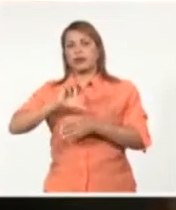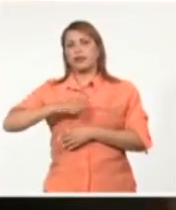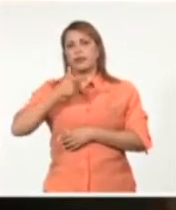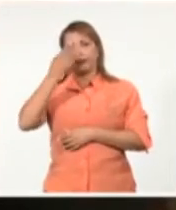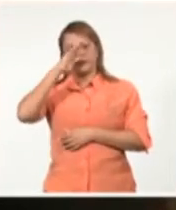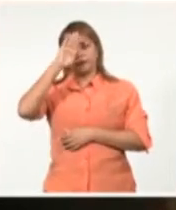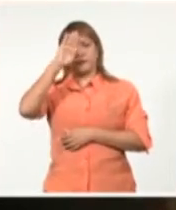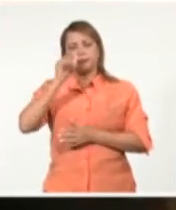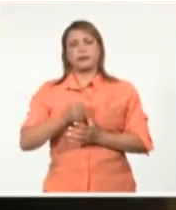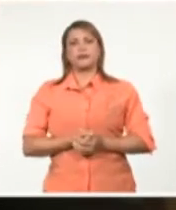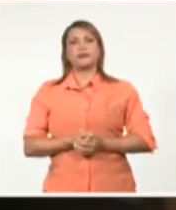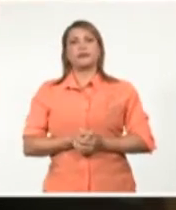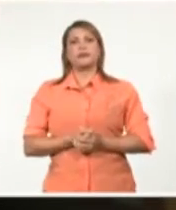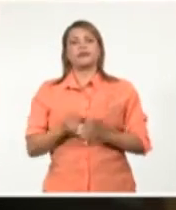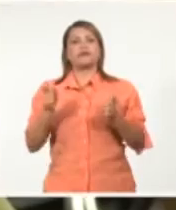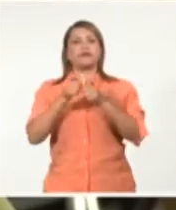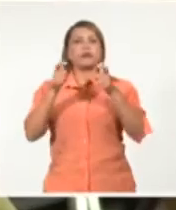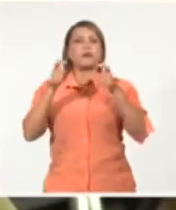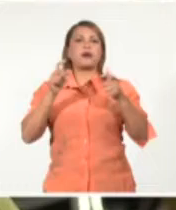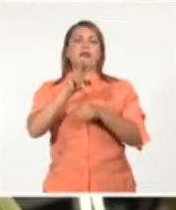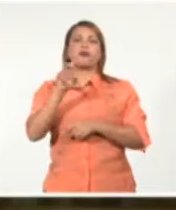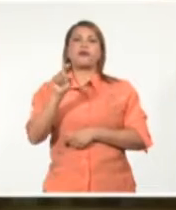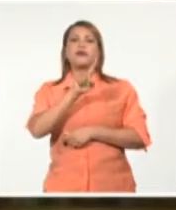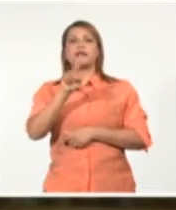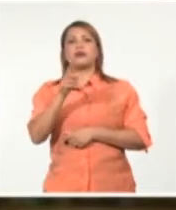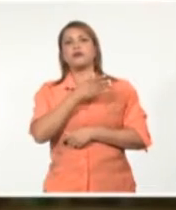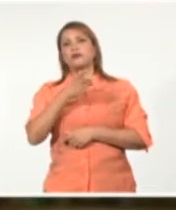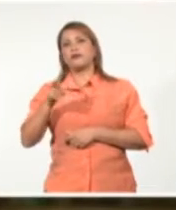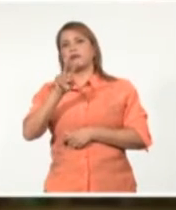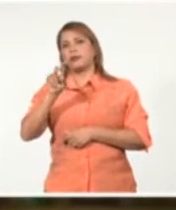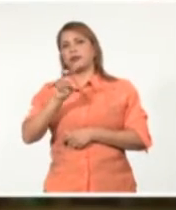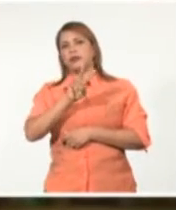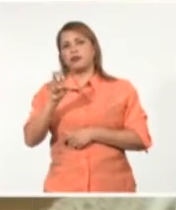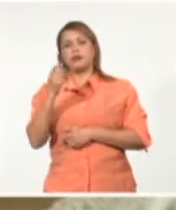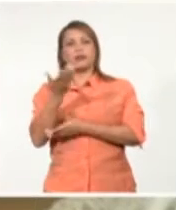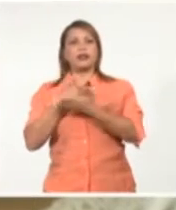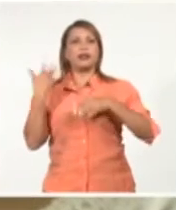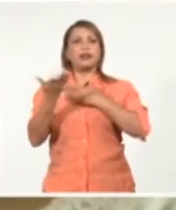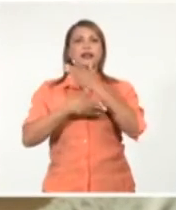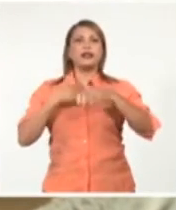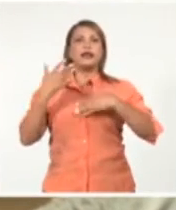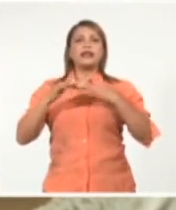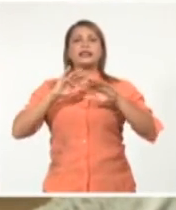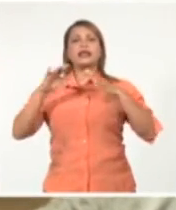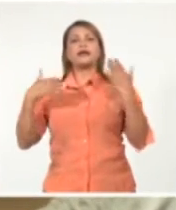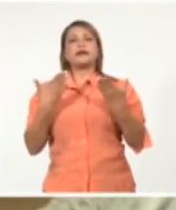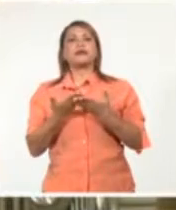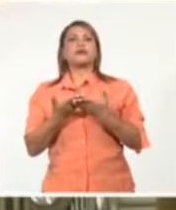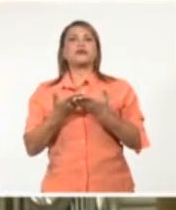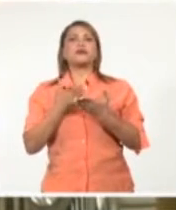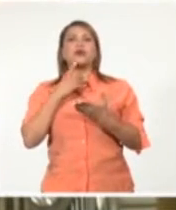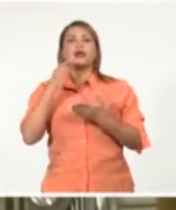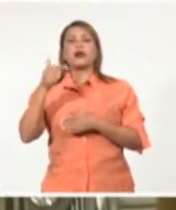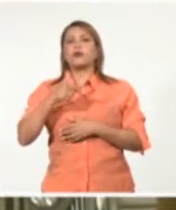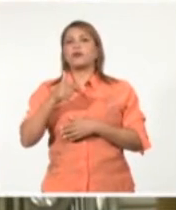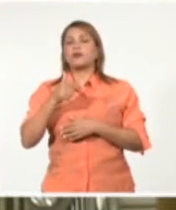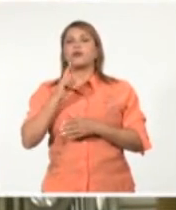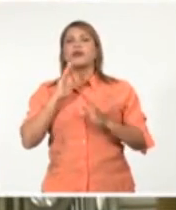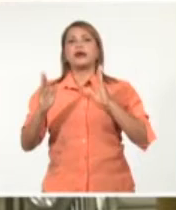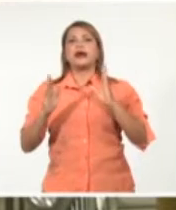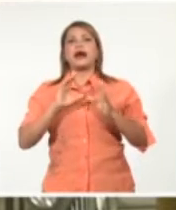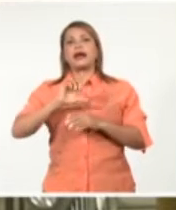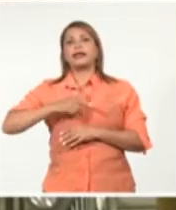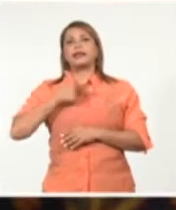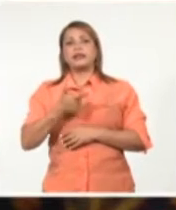El crecimiento 2021-2022, las celebraciones por la Jornada de la Cultura Cubana y el apoyo de los artistas e intelectuales a la